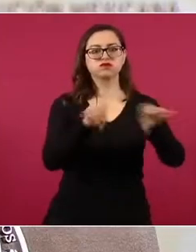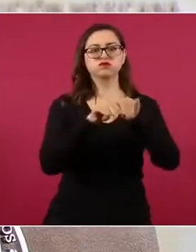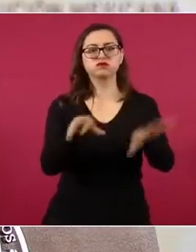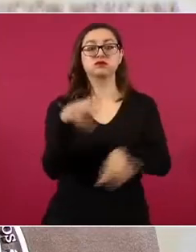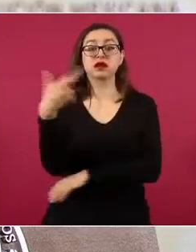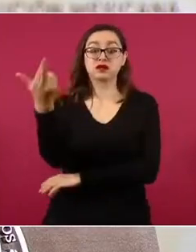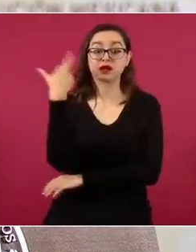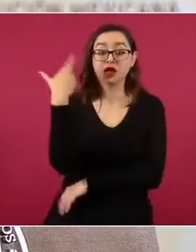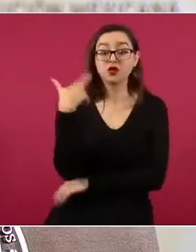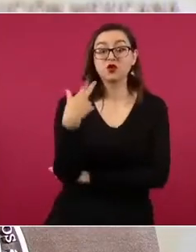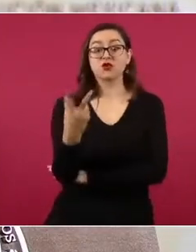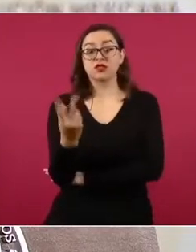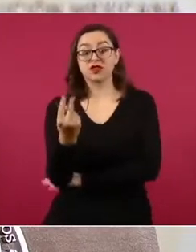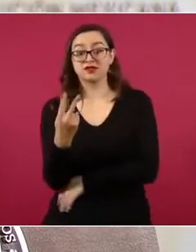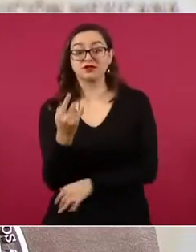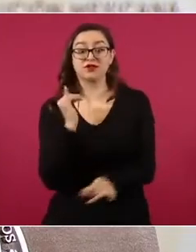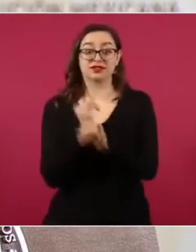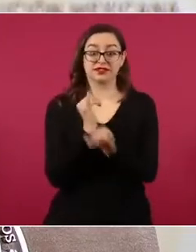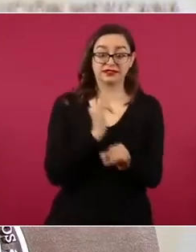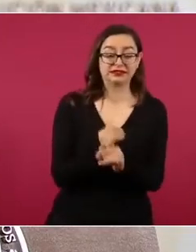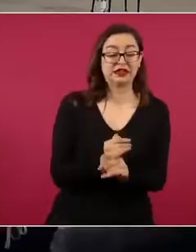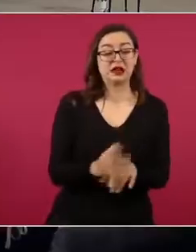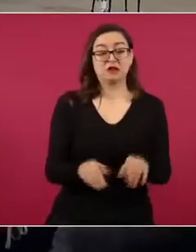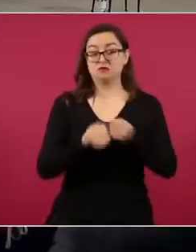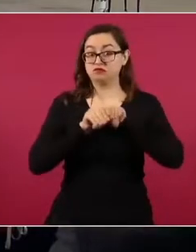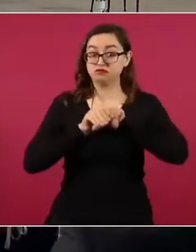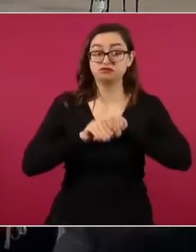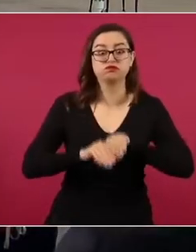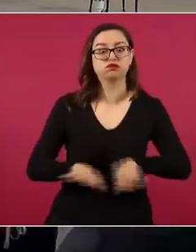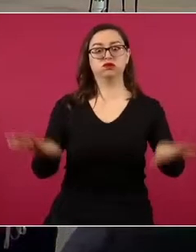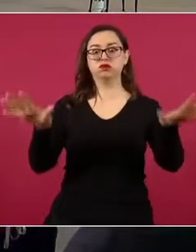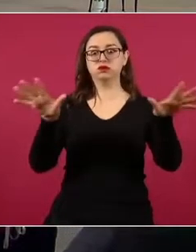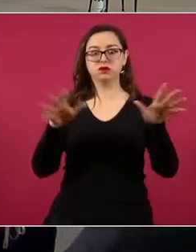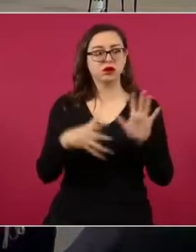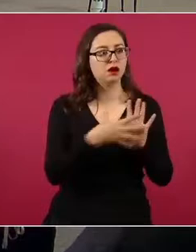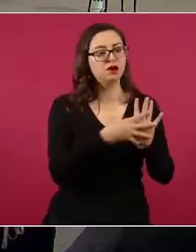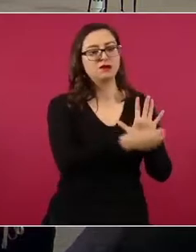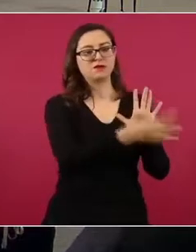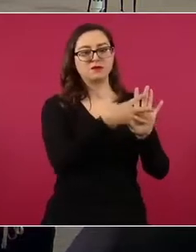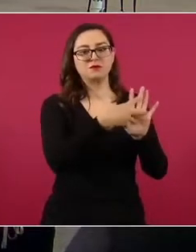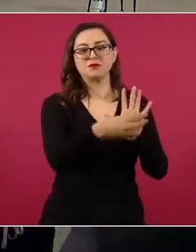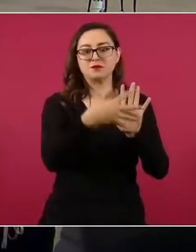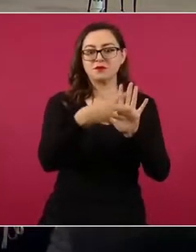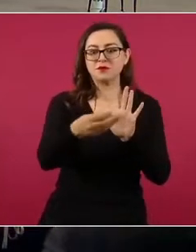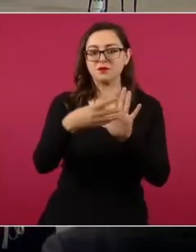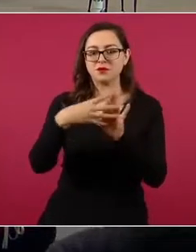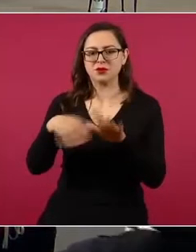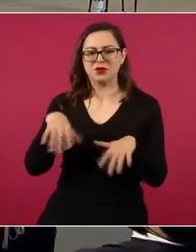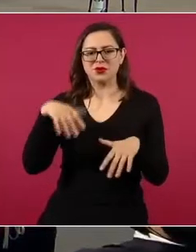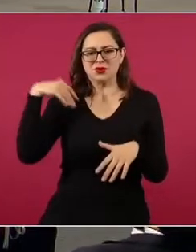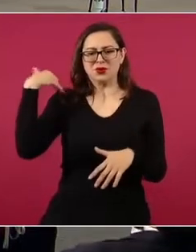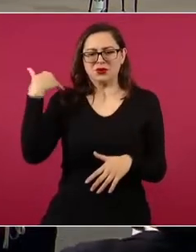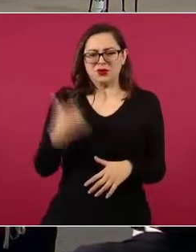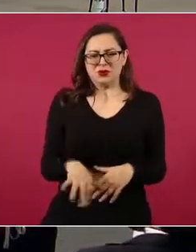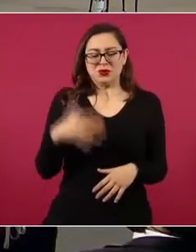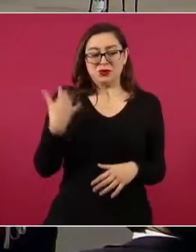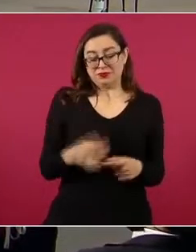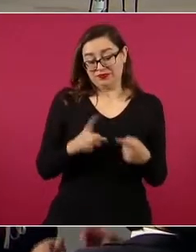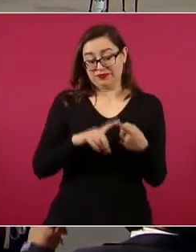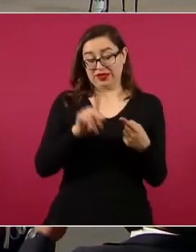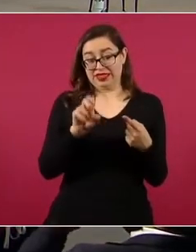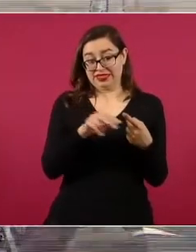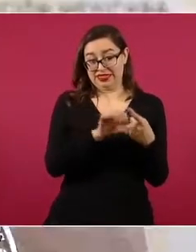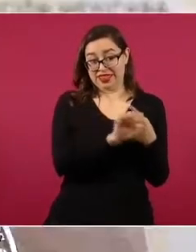y, por supuesto, en las redes sociales. Destacaron en la viralización de la mentira, Denise Dresser,